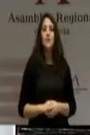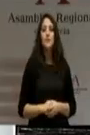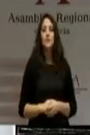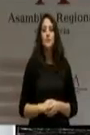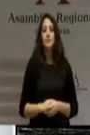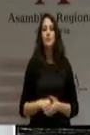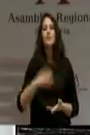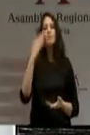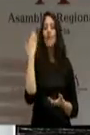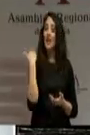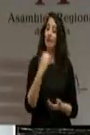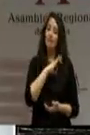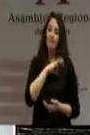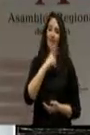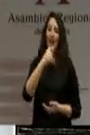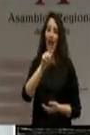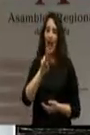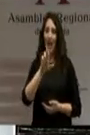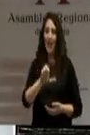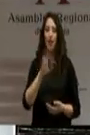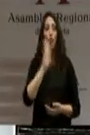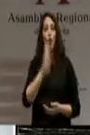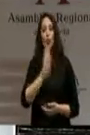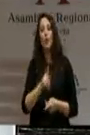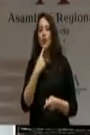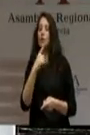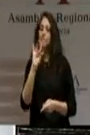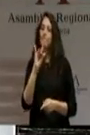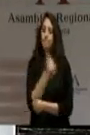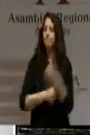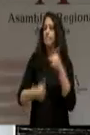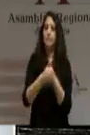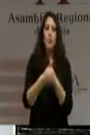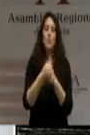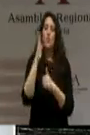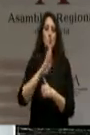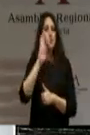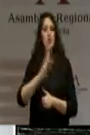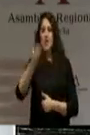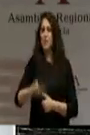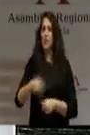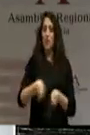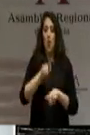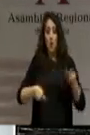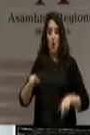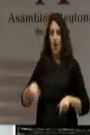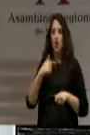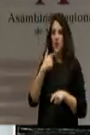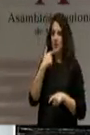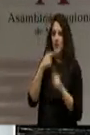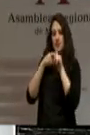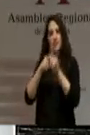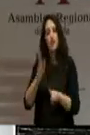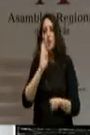Reconoció ayer usted, señor Garre, que la corrupción es un asunto de primera magnitud, como señalan los ciudadanos, tanto para ellos como para las